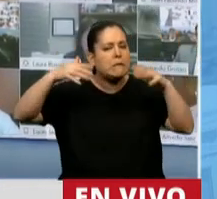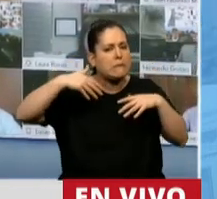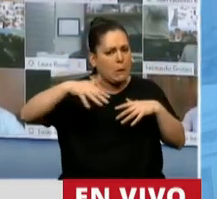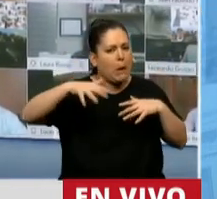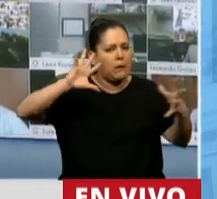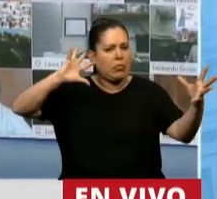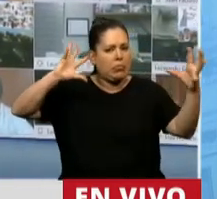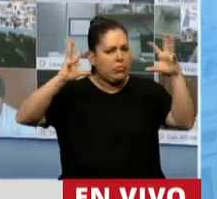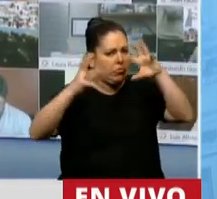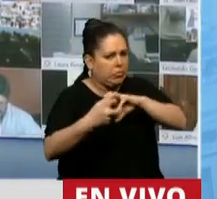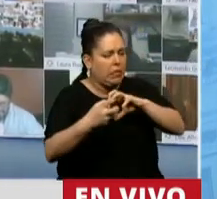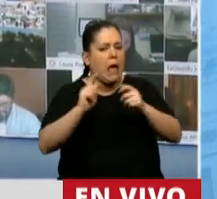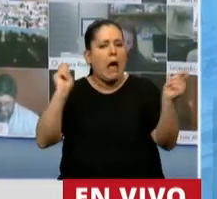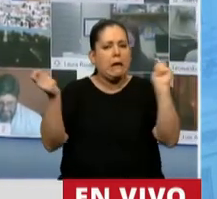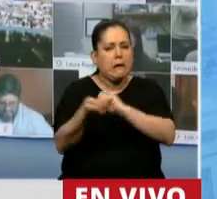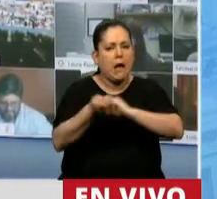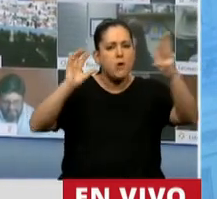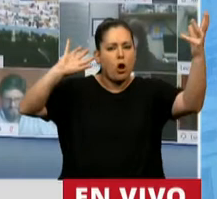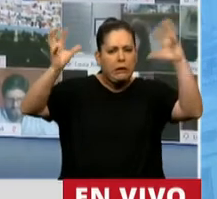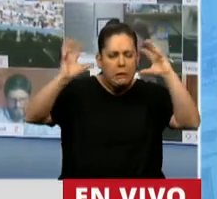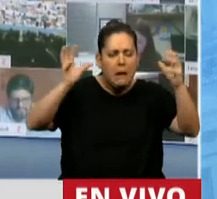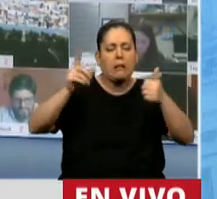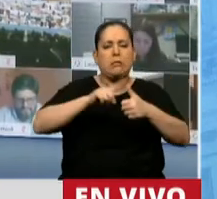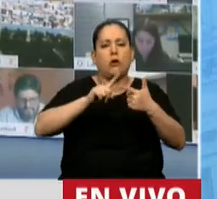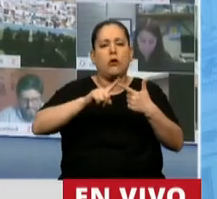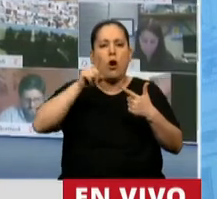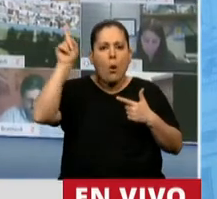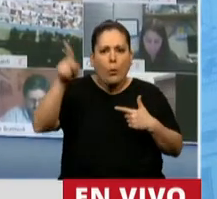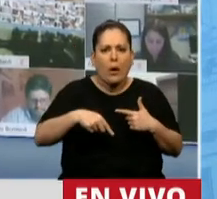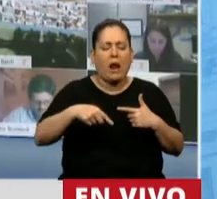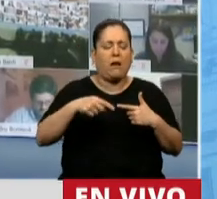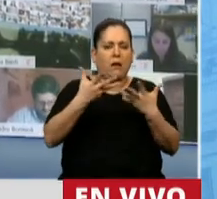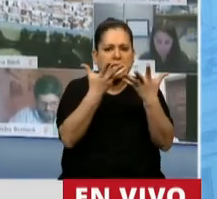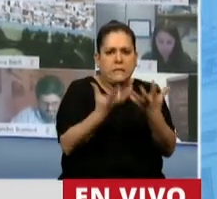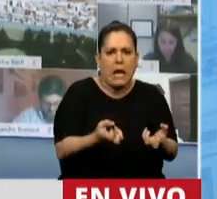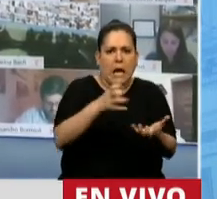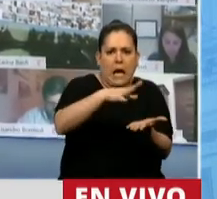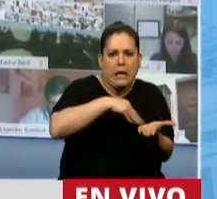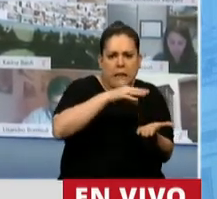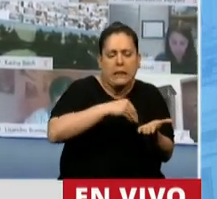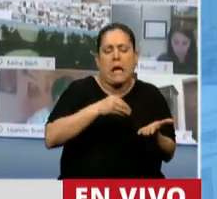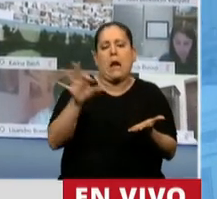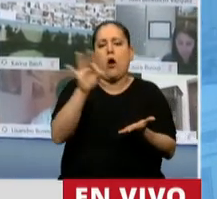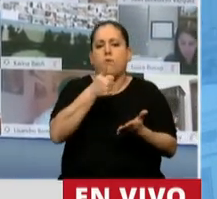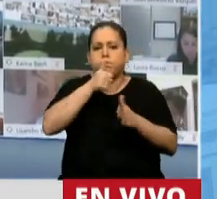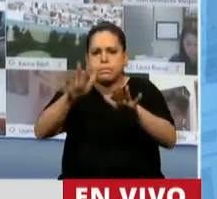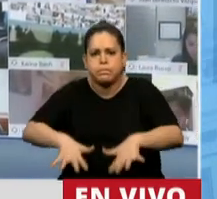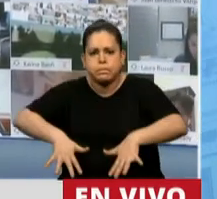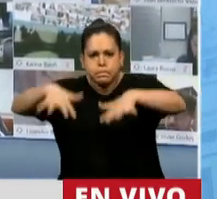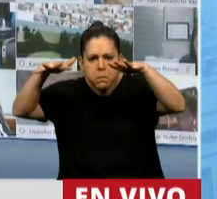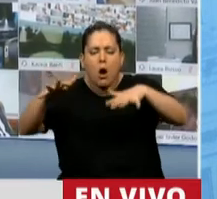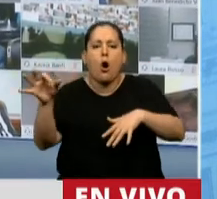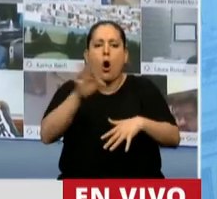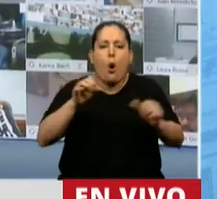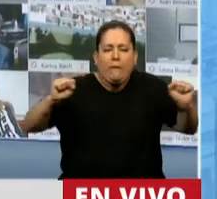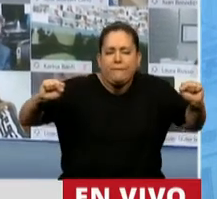cambio climático como causa y consecuencia de sequías, inundaciones, olas de frío,